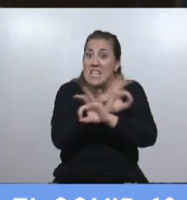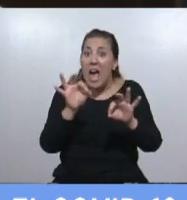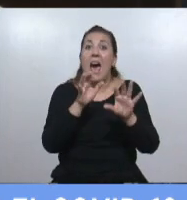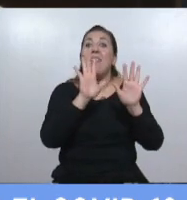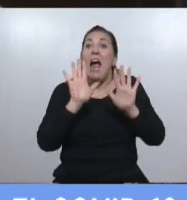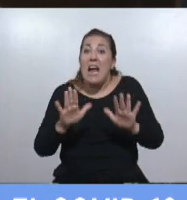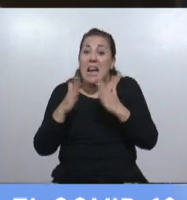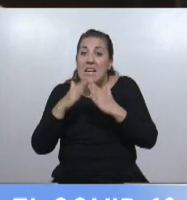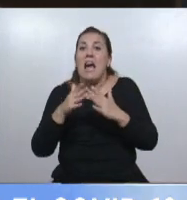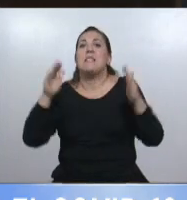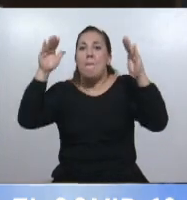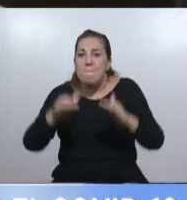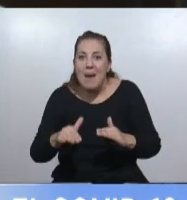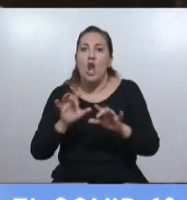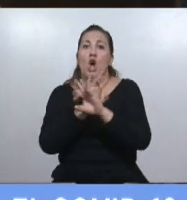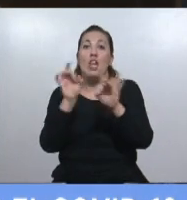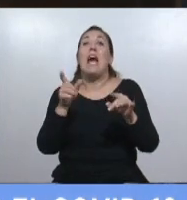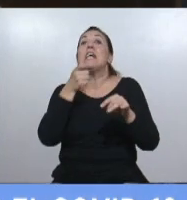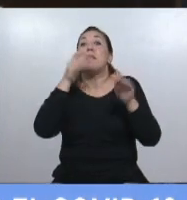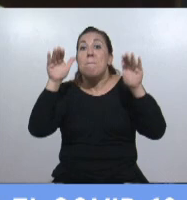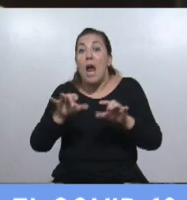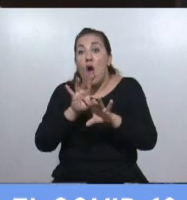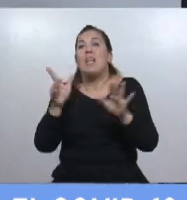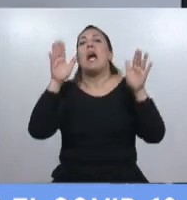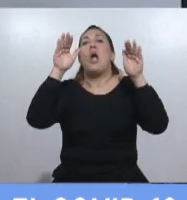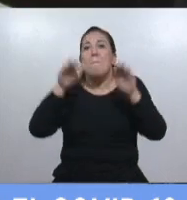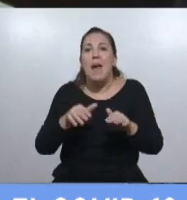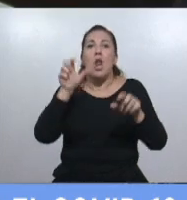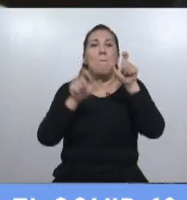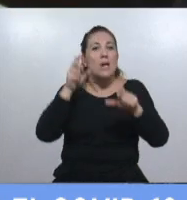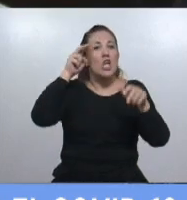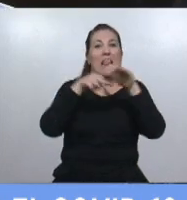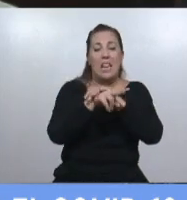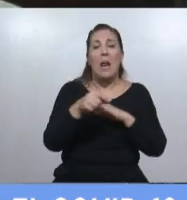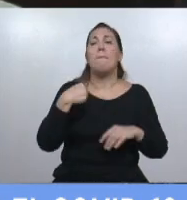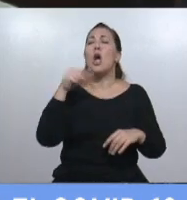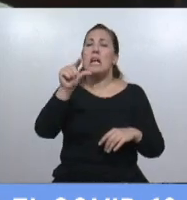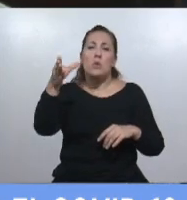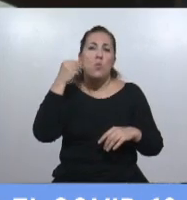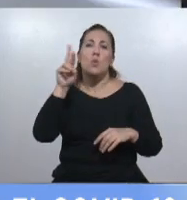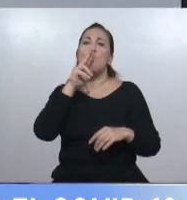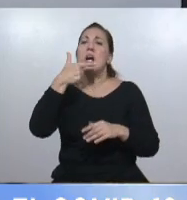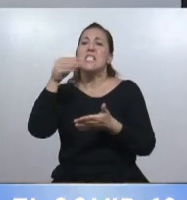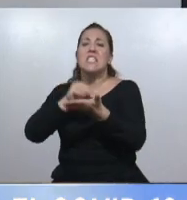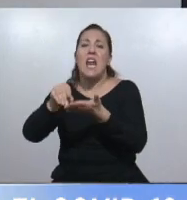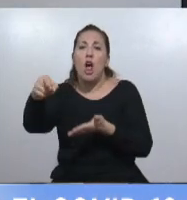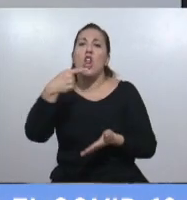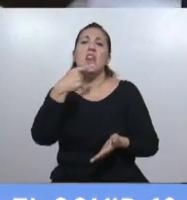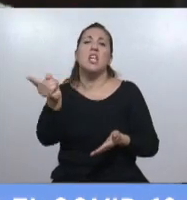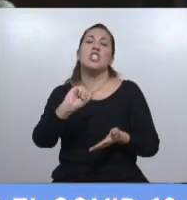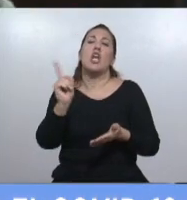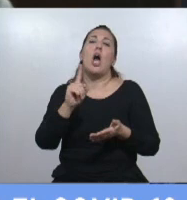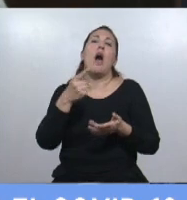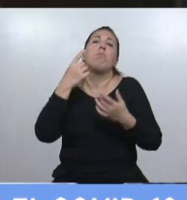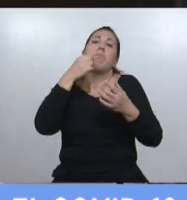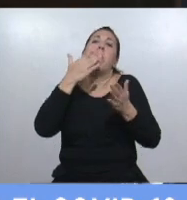por ende internaciones y fallecimientos. Pero acá escuché a una senadora decir que no, que era un panfleto esto.